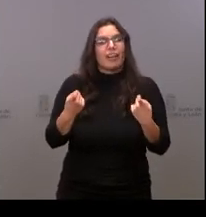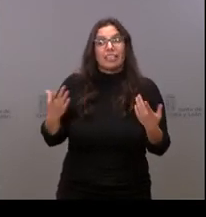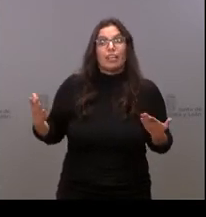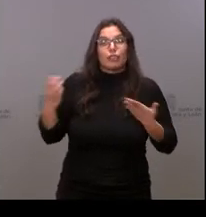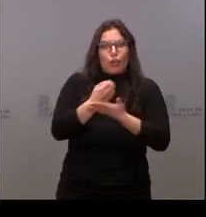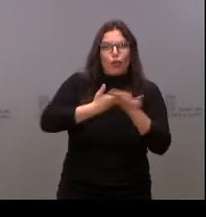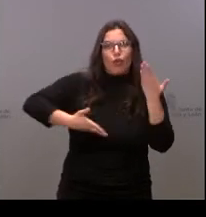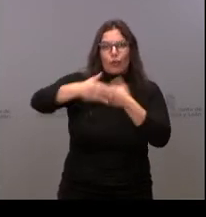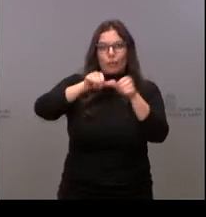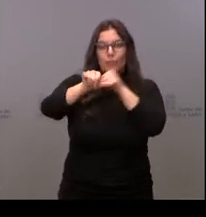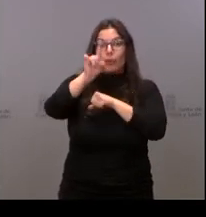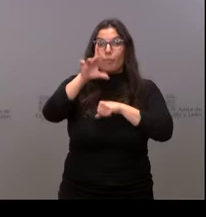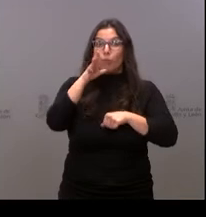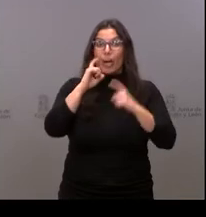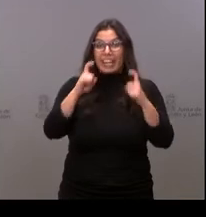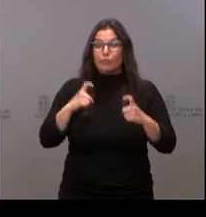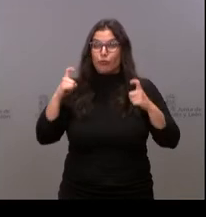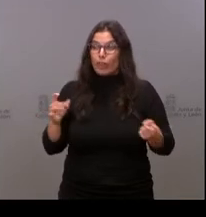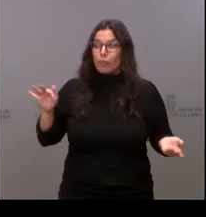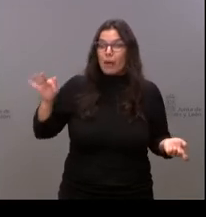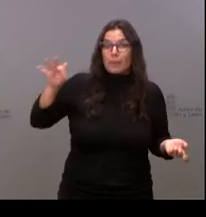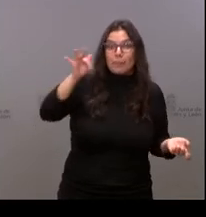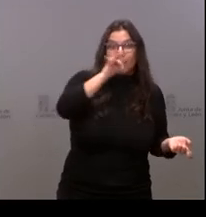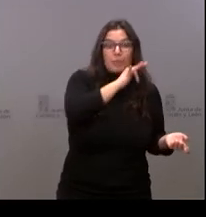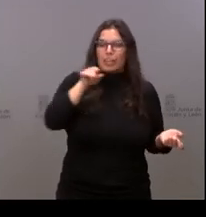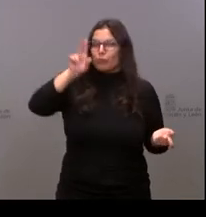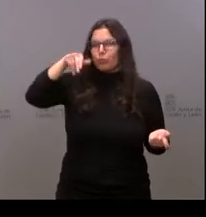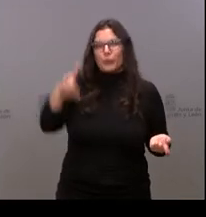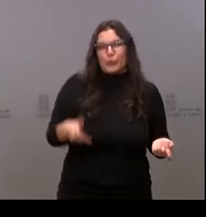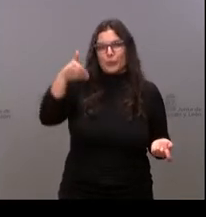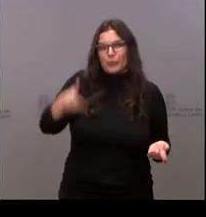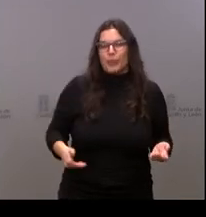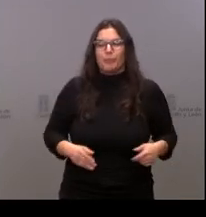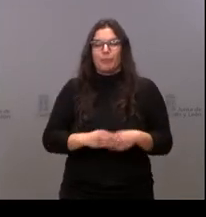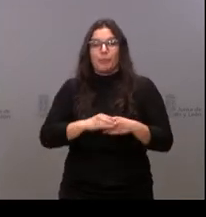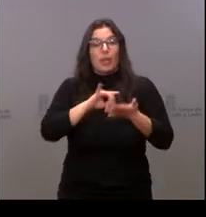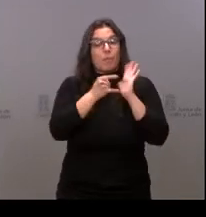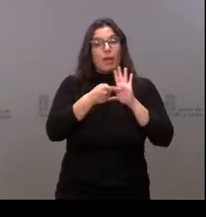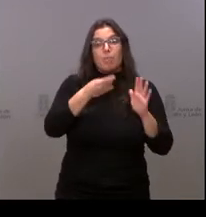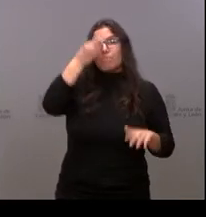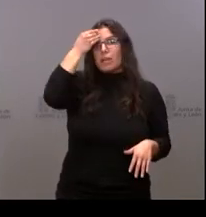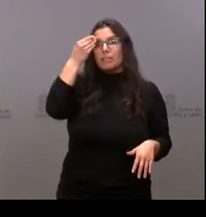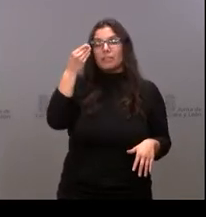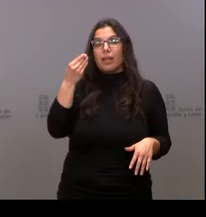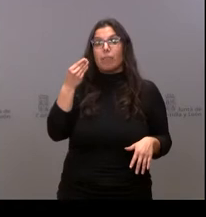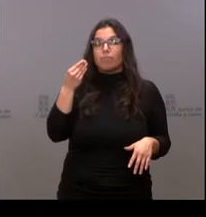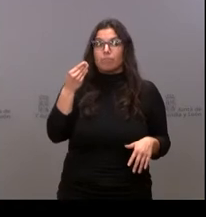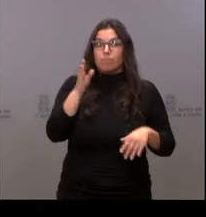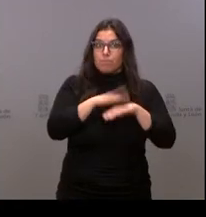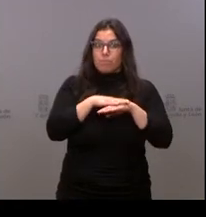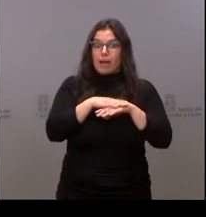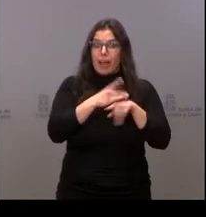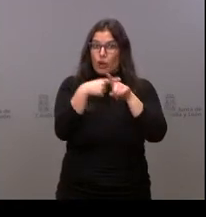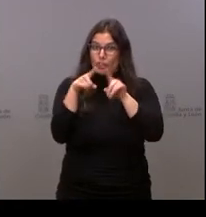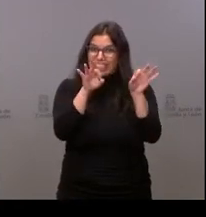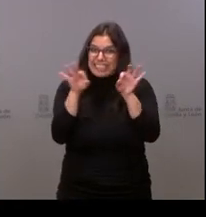porque la unión de esfuerzos es imprescindible. Es un plan que está pensado para las necesidades concretas de Soria